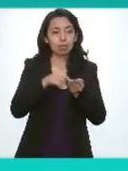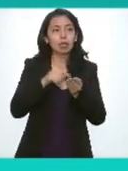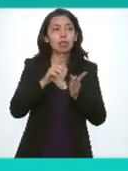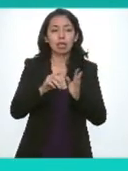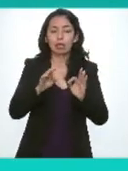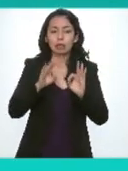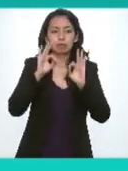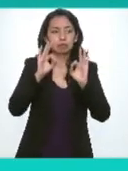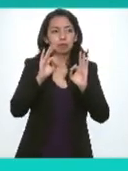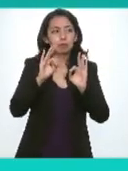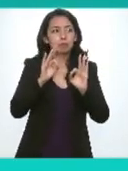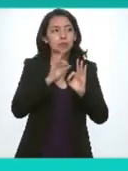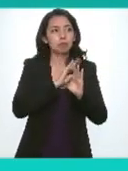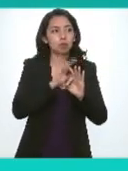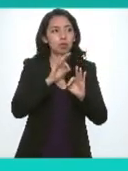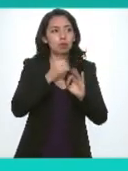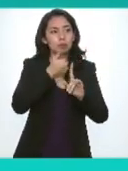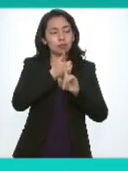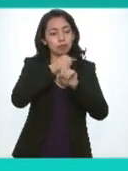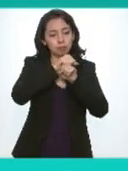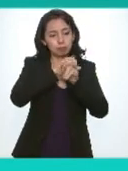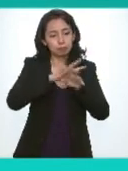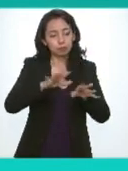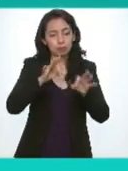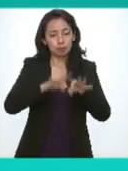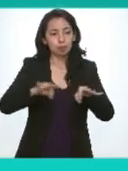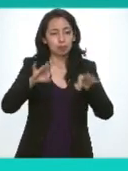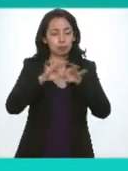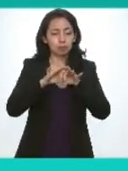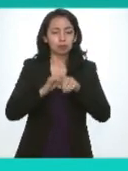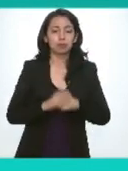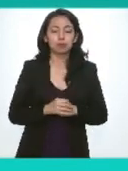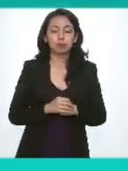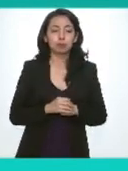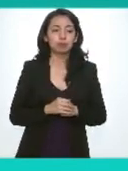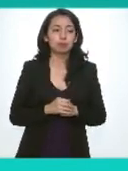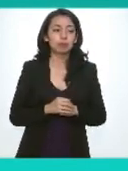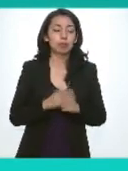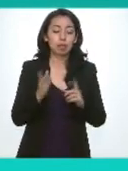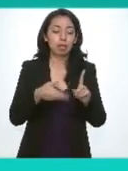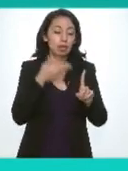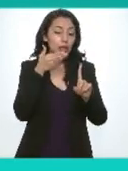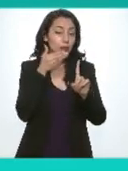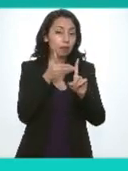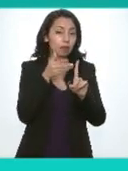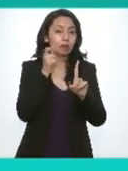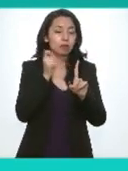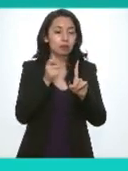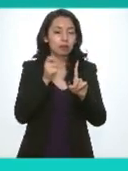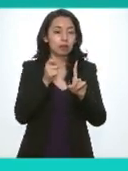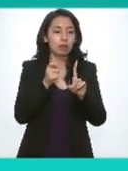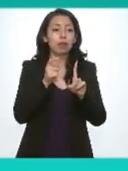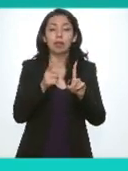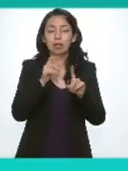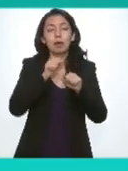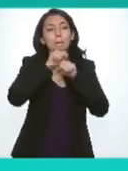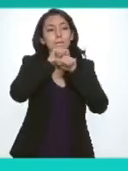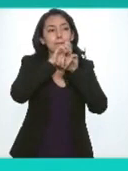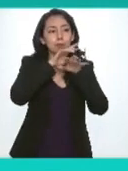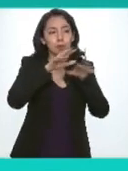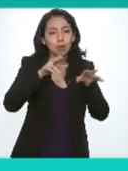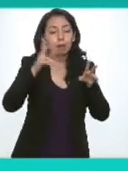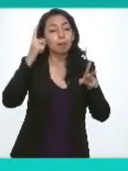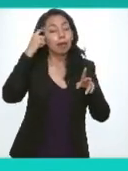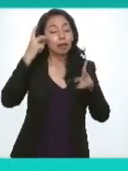estar impactadas en esta gaceta y sobre todo que tiene la finalidad de tener esta difusión hacia la